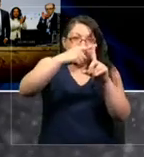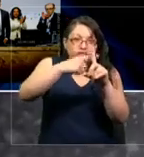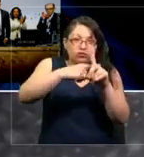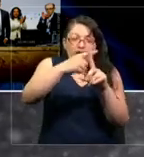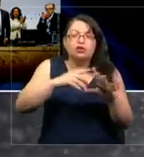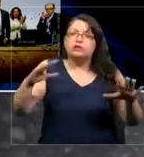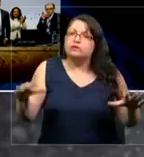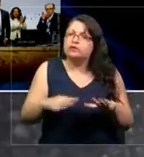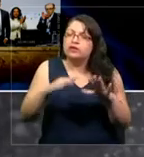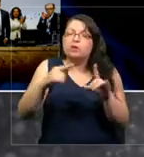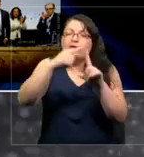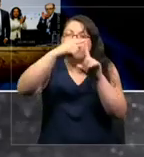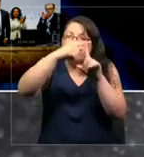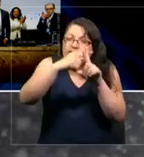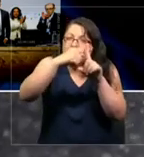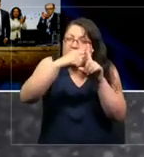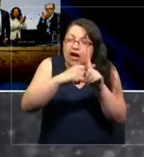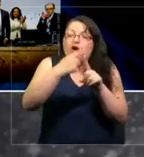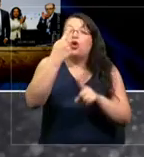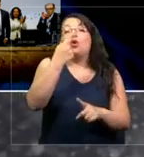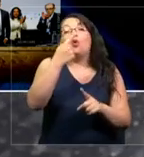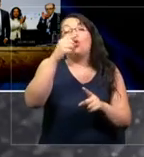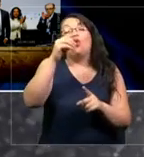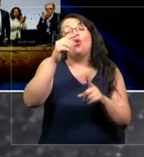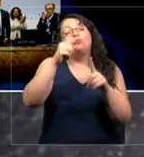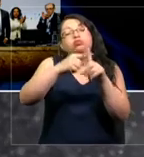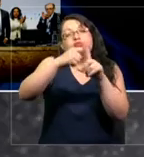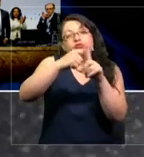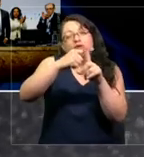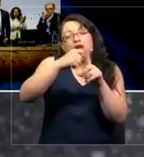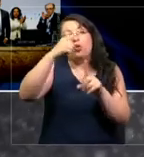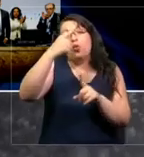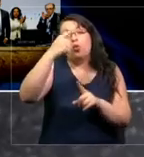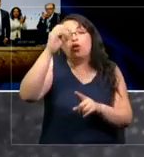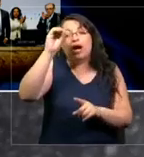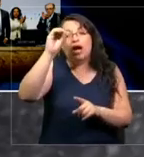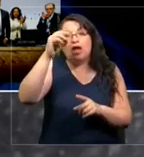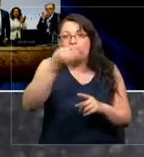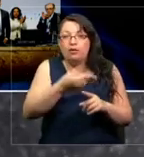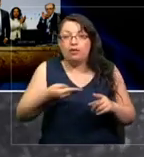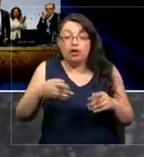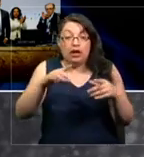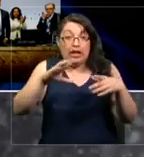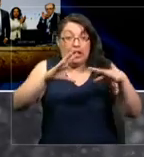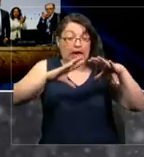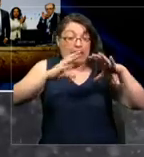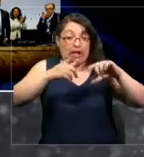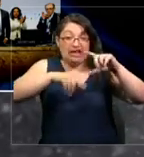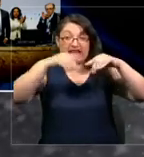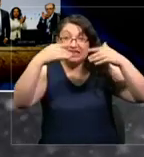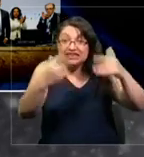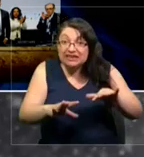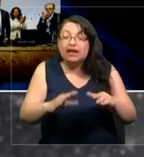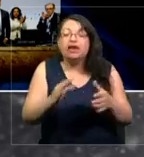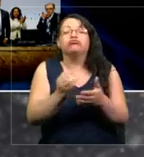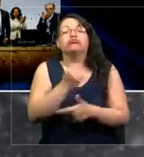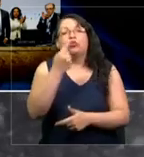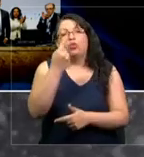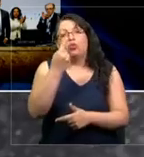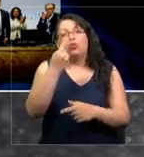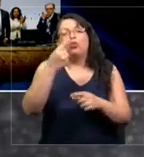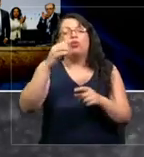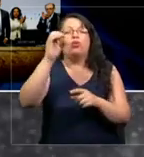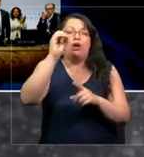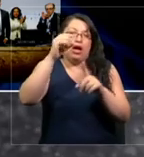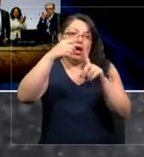a un grado y medio. Y les acabo de decir, Planeta ya se ha calentado un grado y medio. Así que